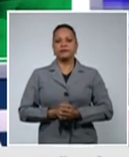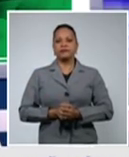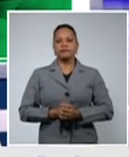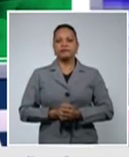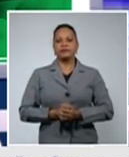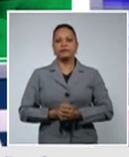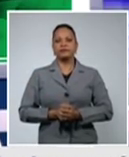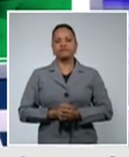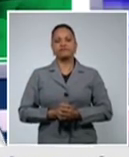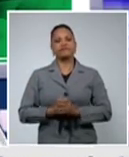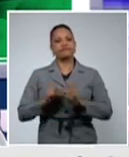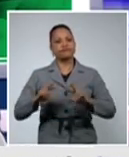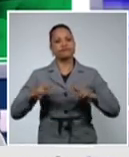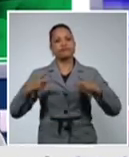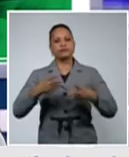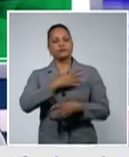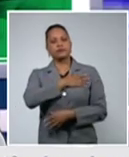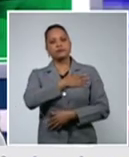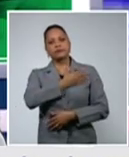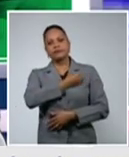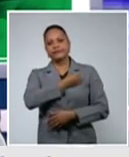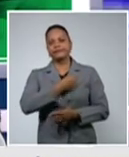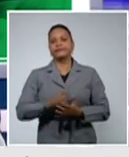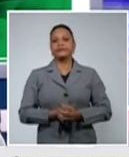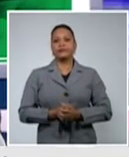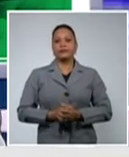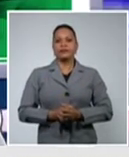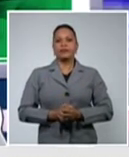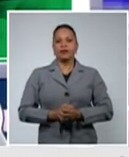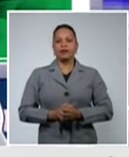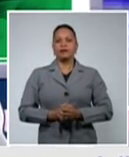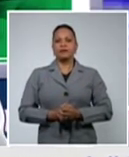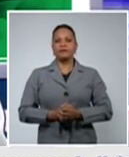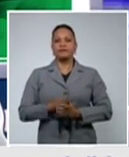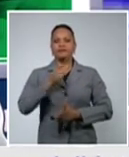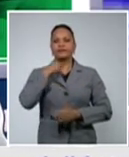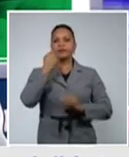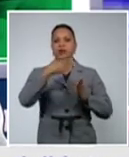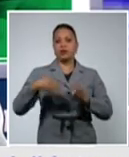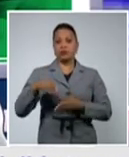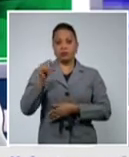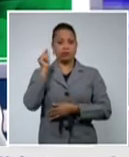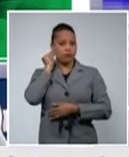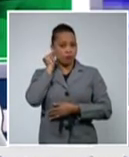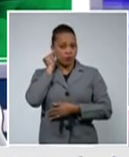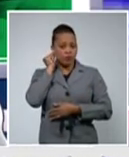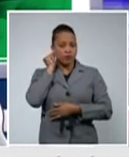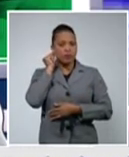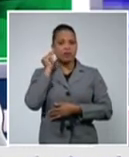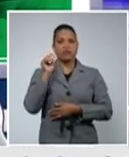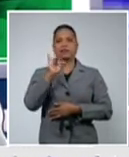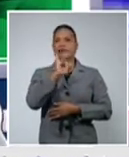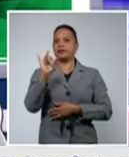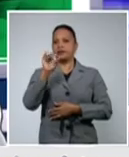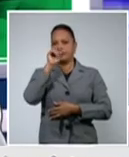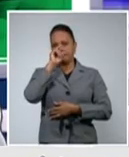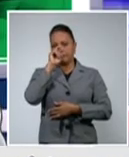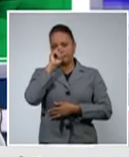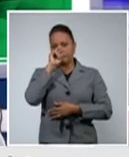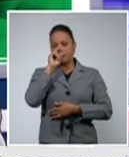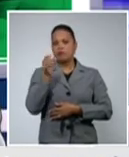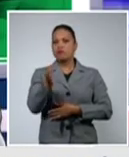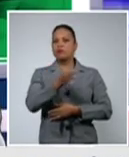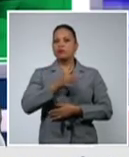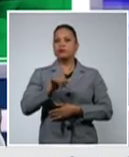Nuevamente nuestras condolencias. Fallece una señora de 77 años de edad, del municipio de